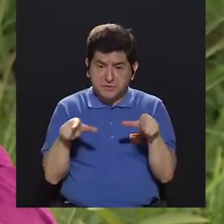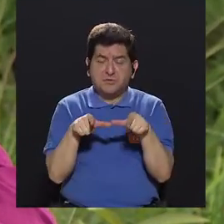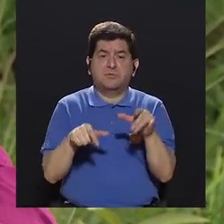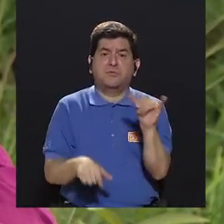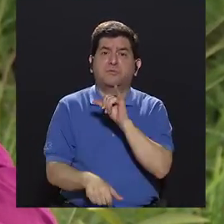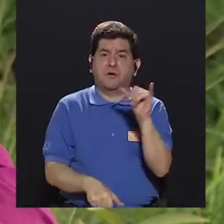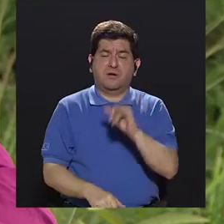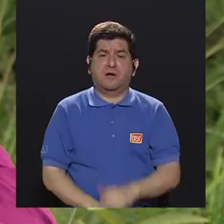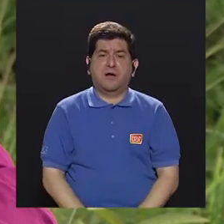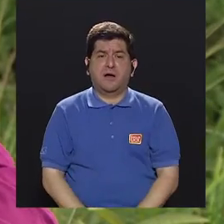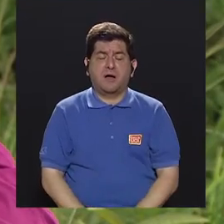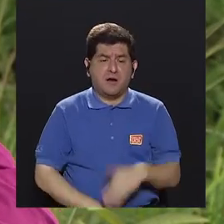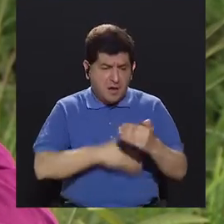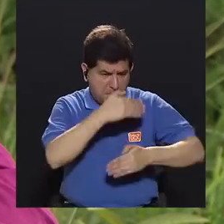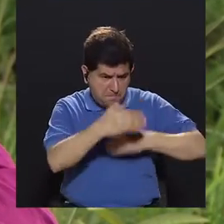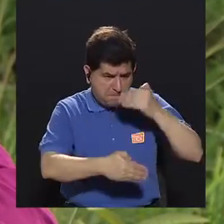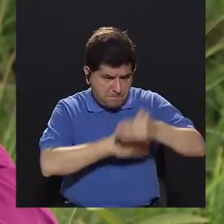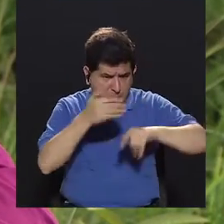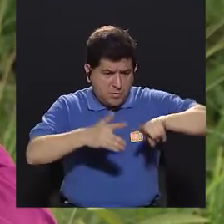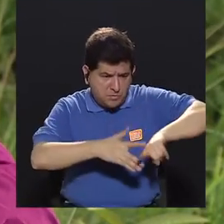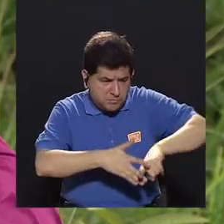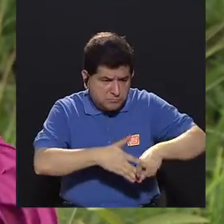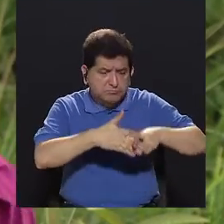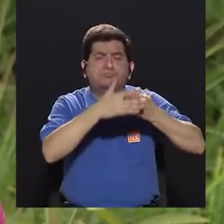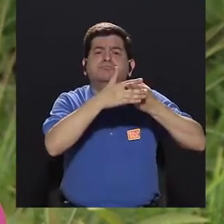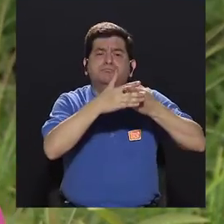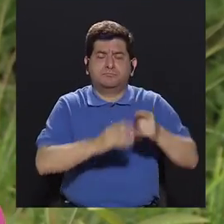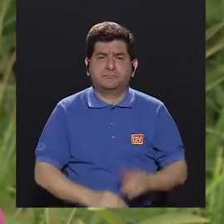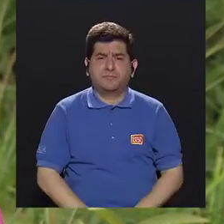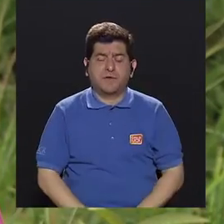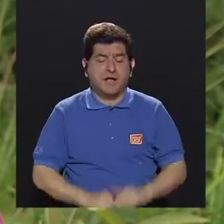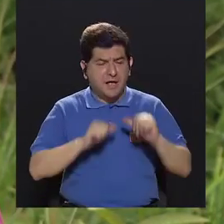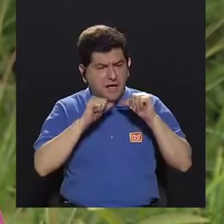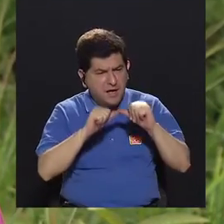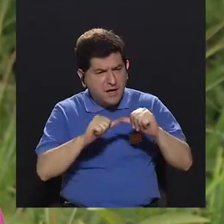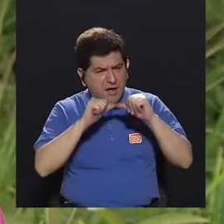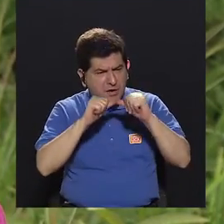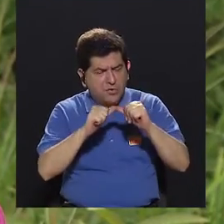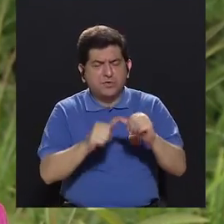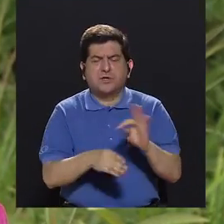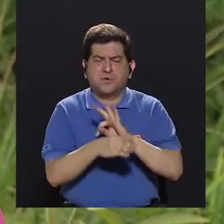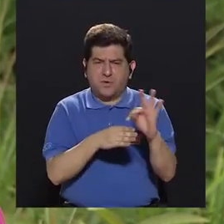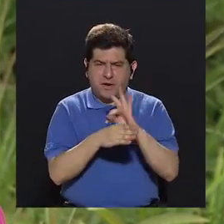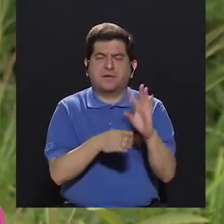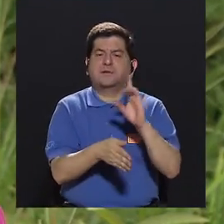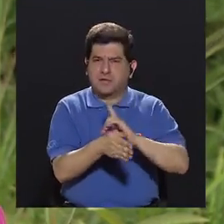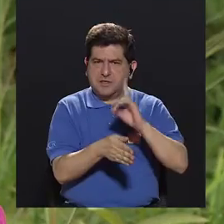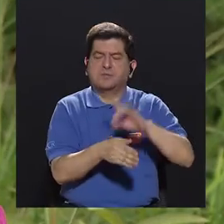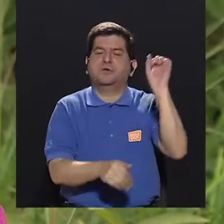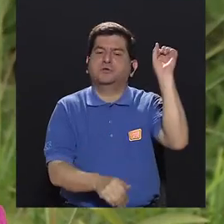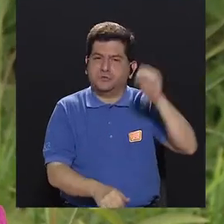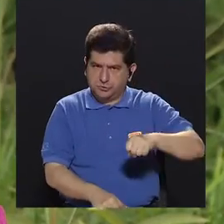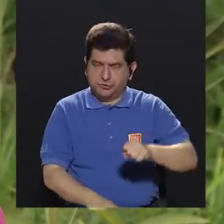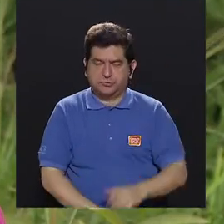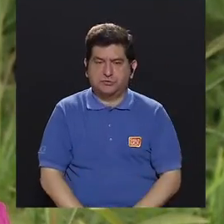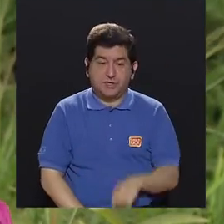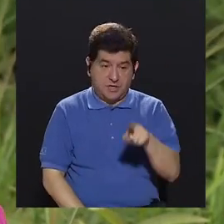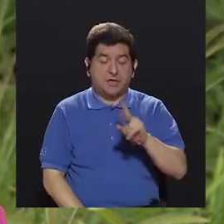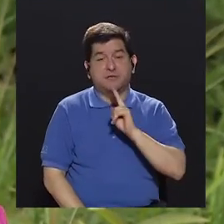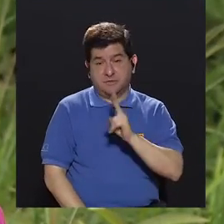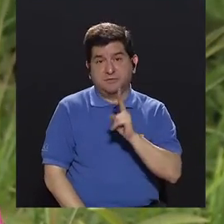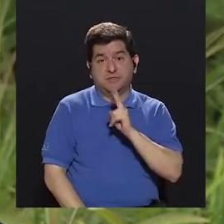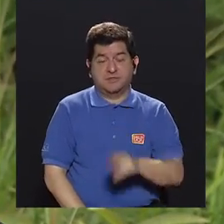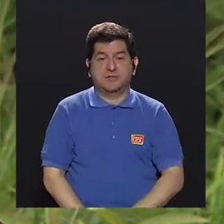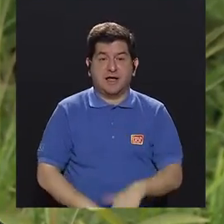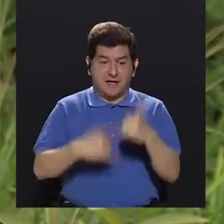donde damos procesos para empezar a por supuesto seguir con lo que es el tratamiento médico que es una